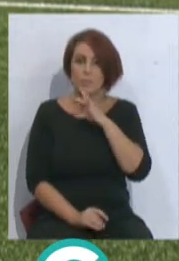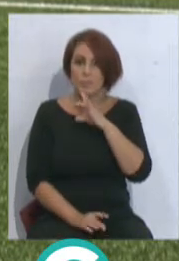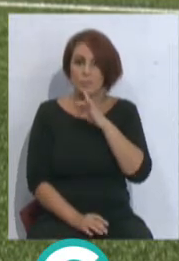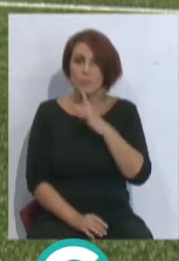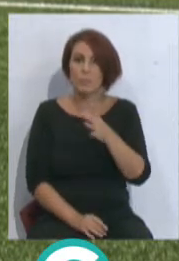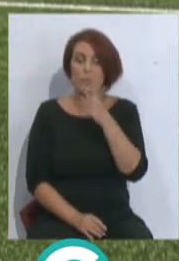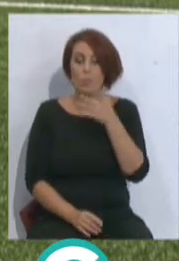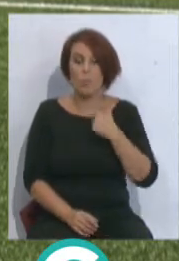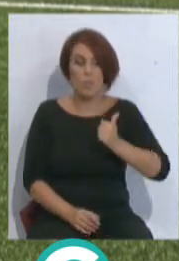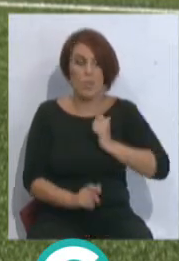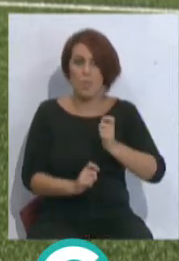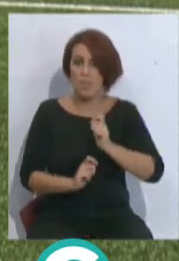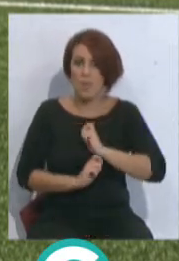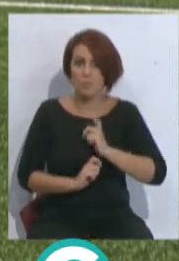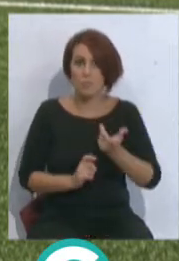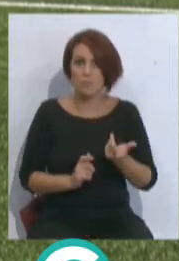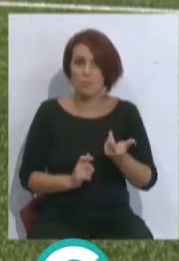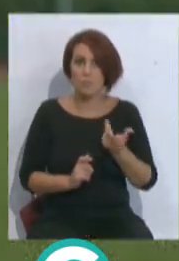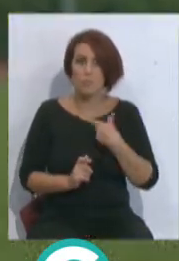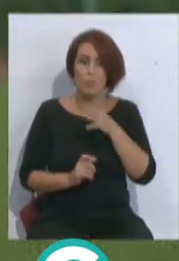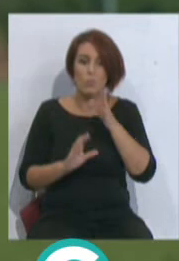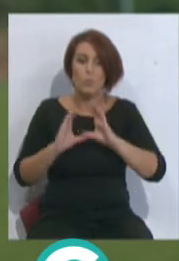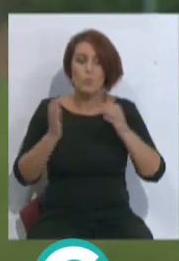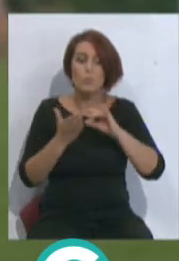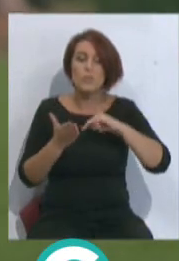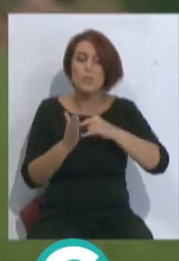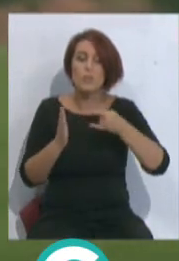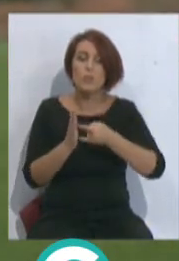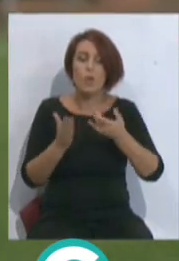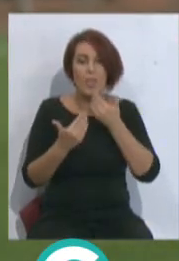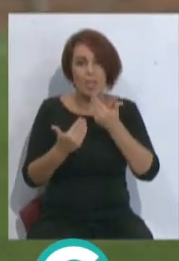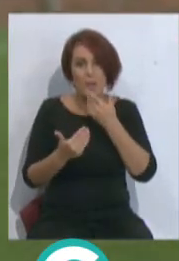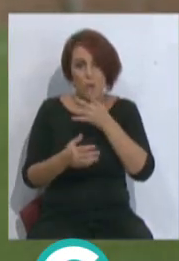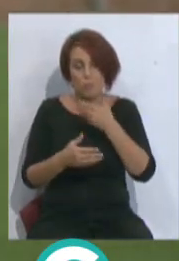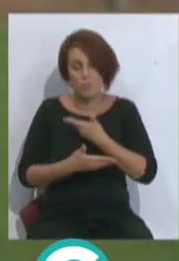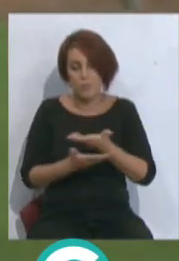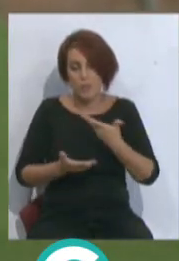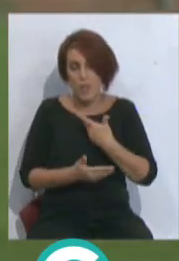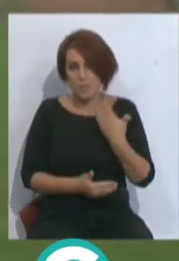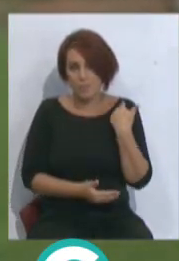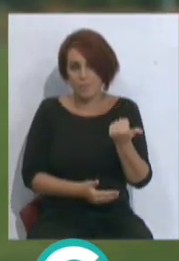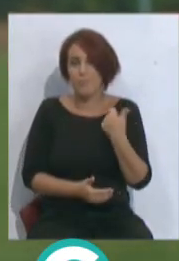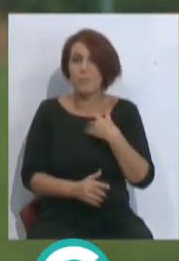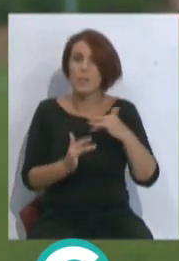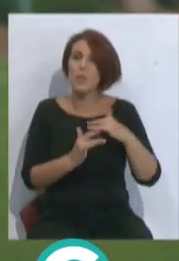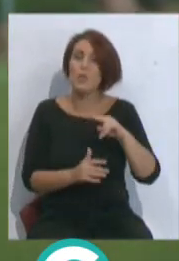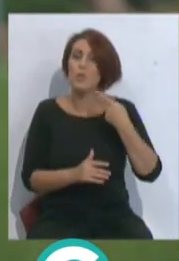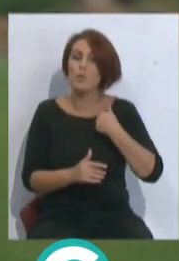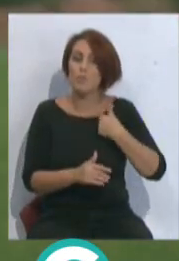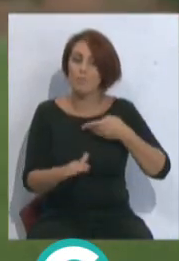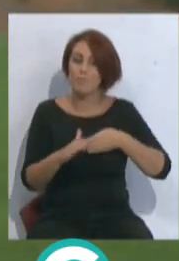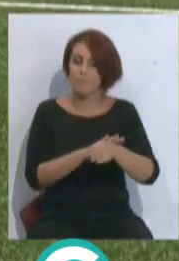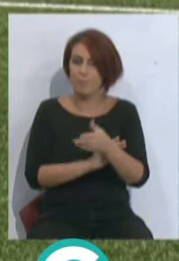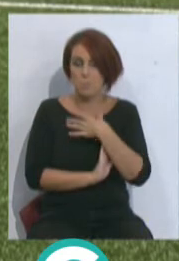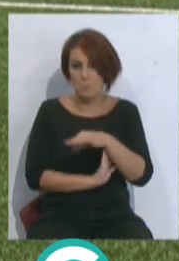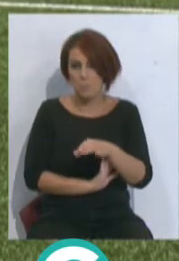oportunidades que se me están dando. Sobre todo, agradecer al cuerpo técnico por confiar en mí en estos dos partidos que he podido disputar